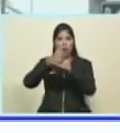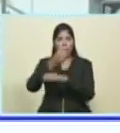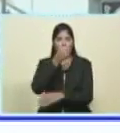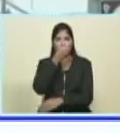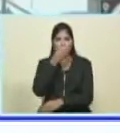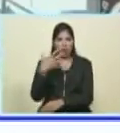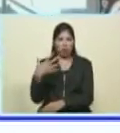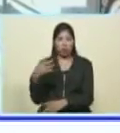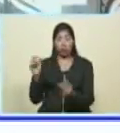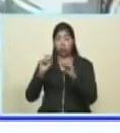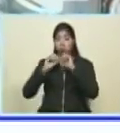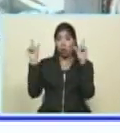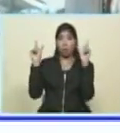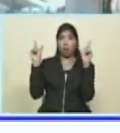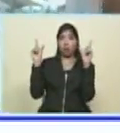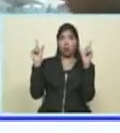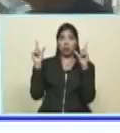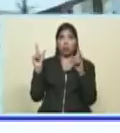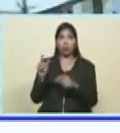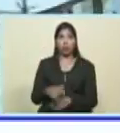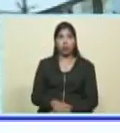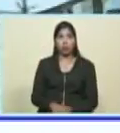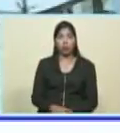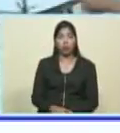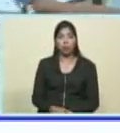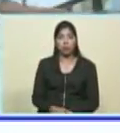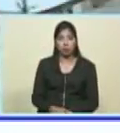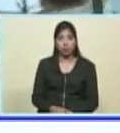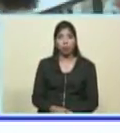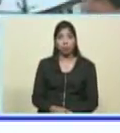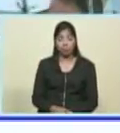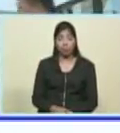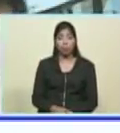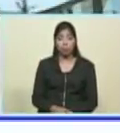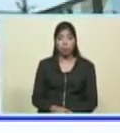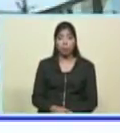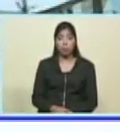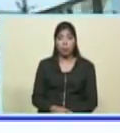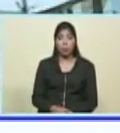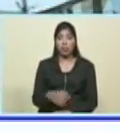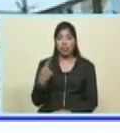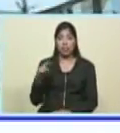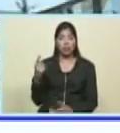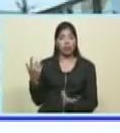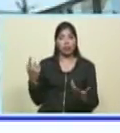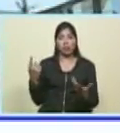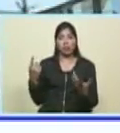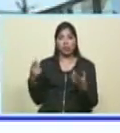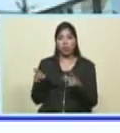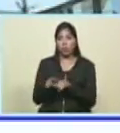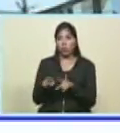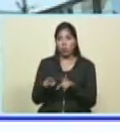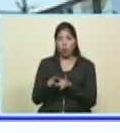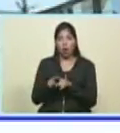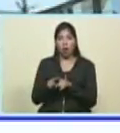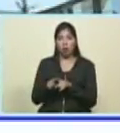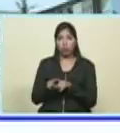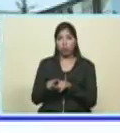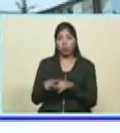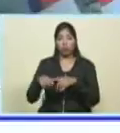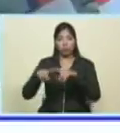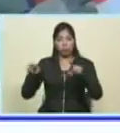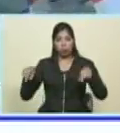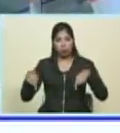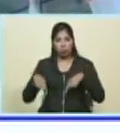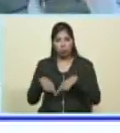belleza impresionante, uno no se imagina en medio de las grandes estepas de esa región del mundo que